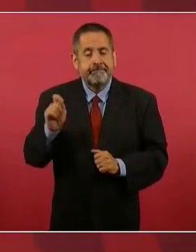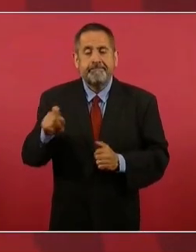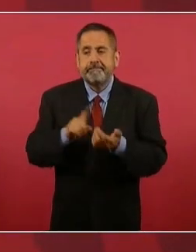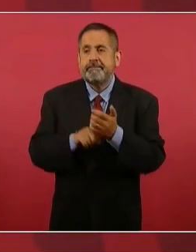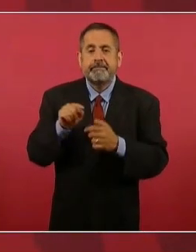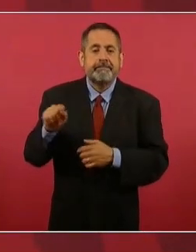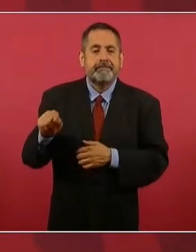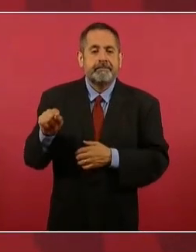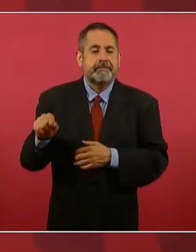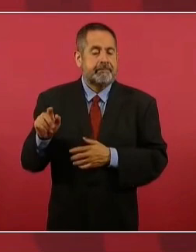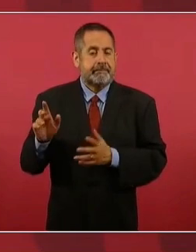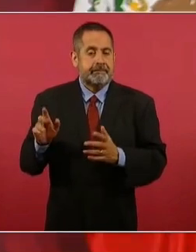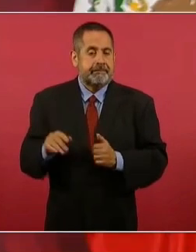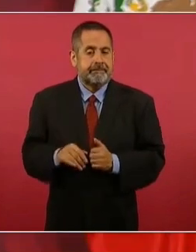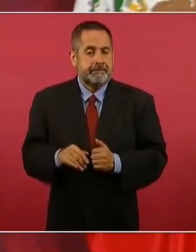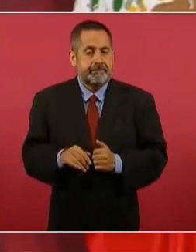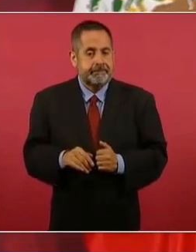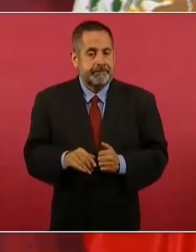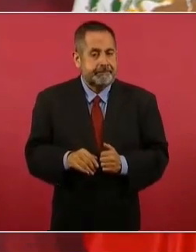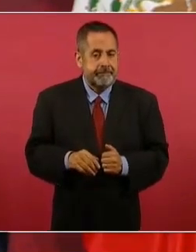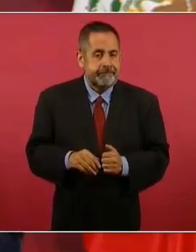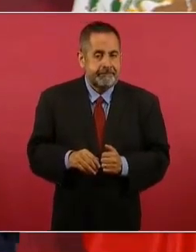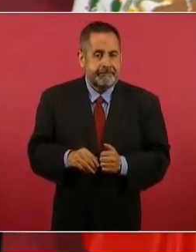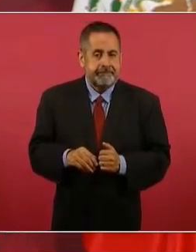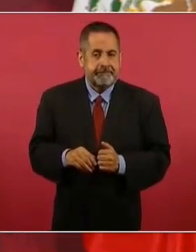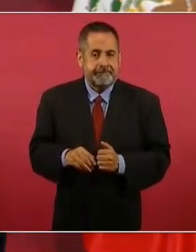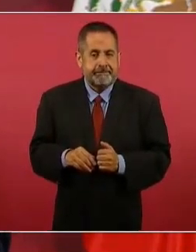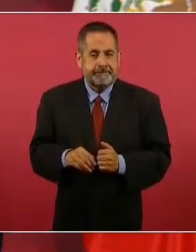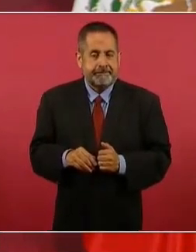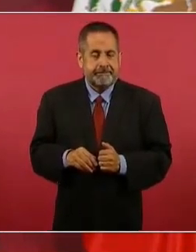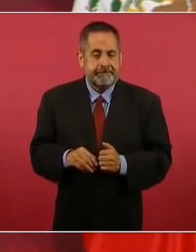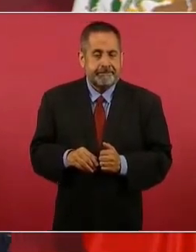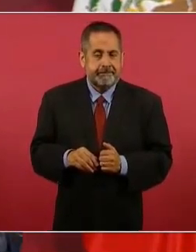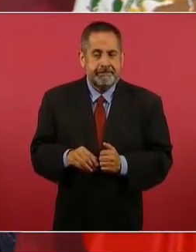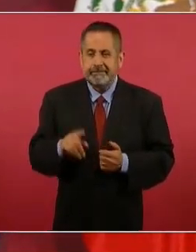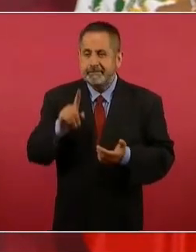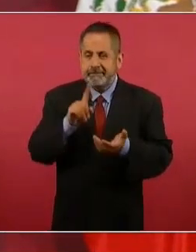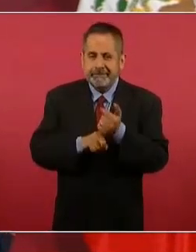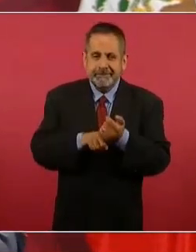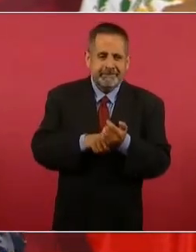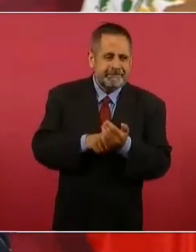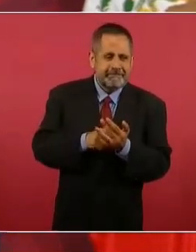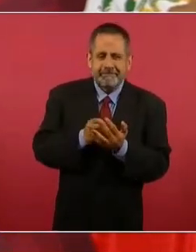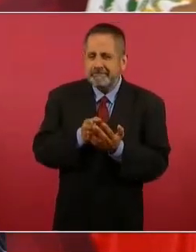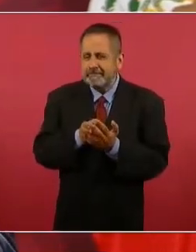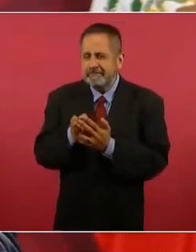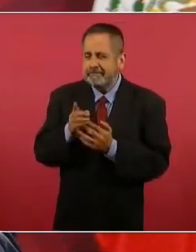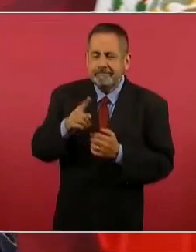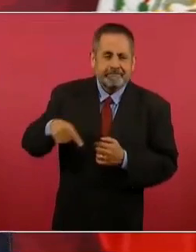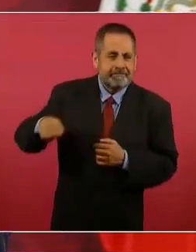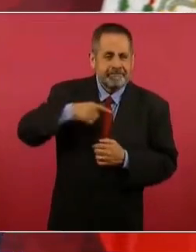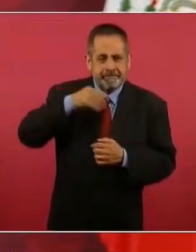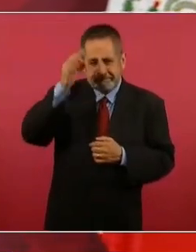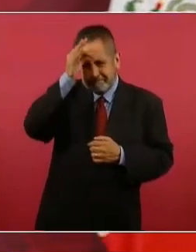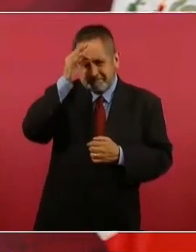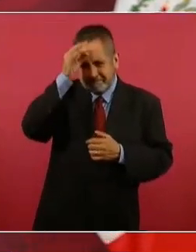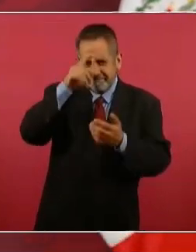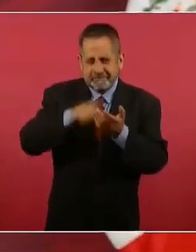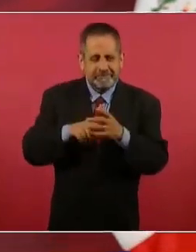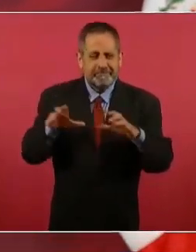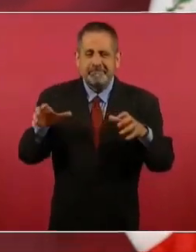introdujo una corriente muy